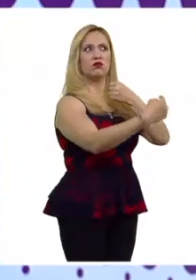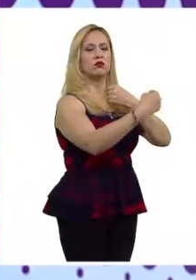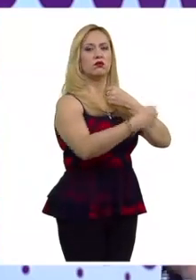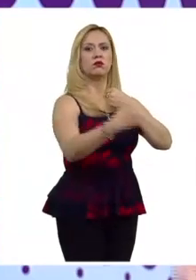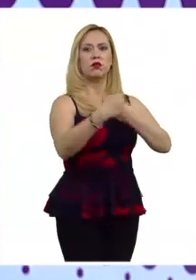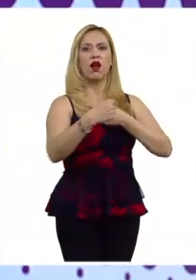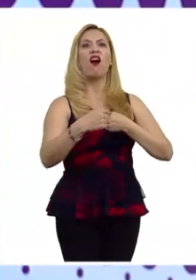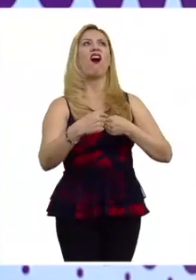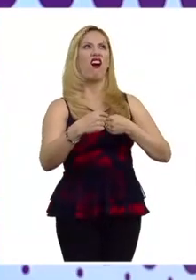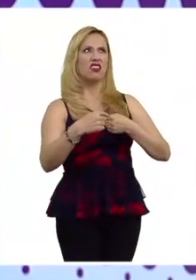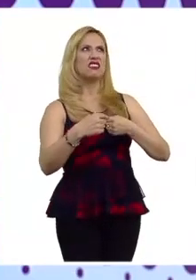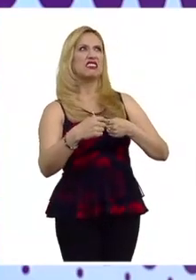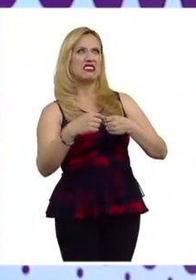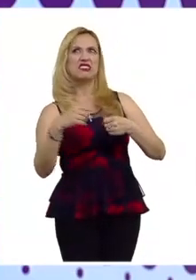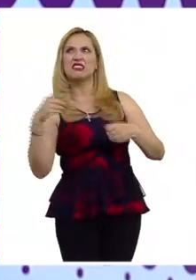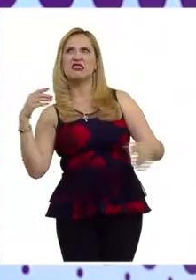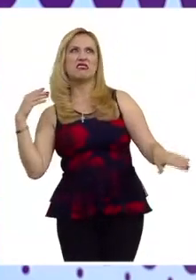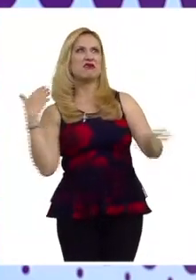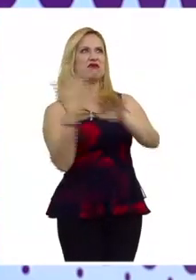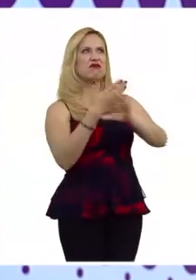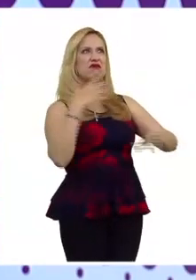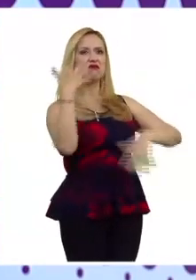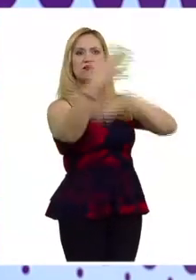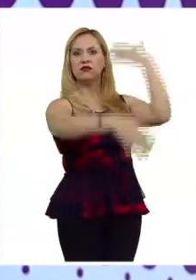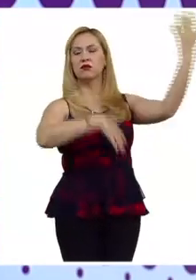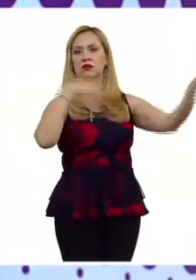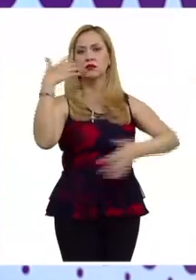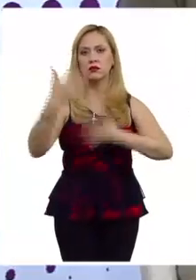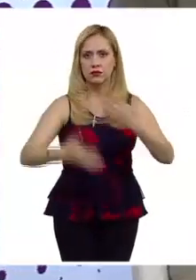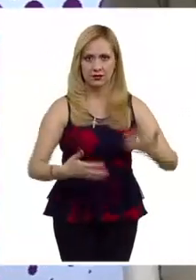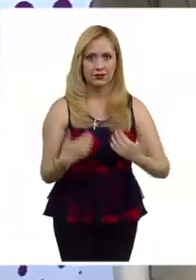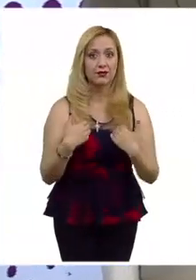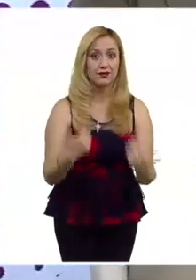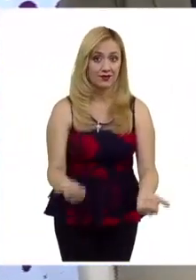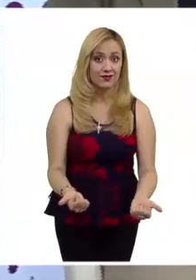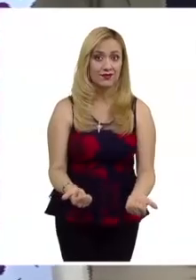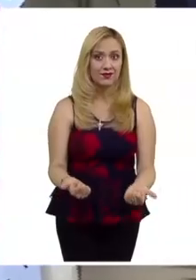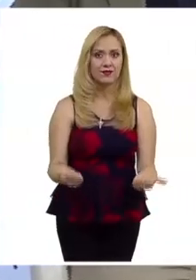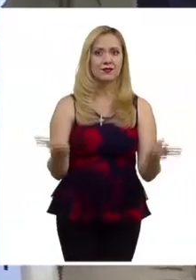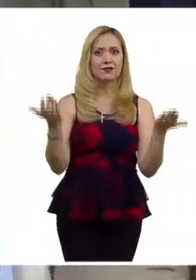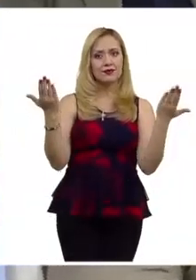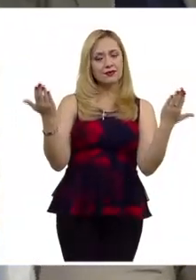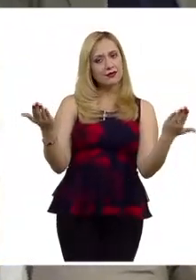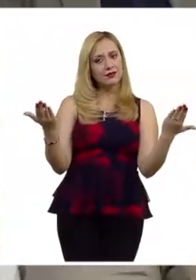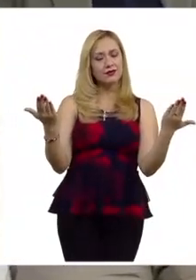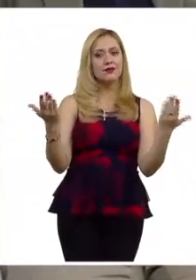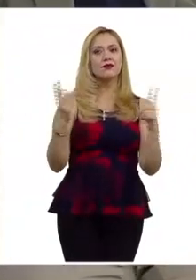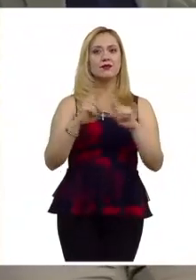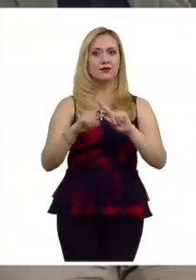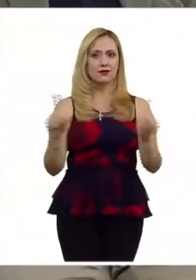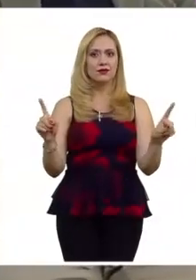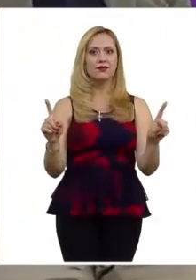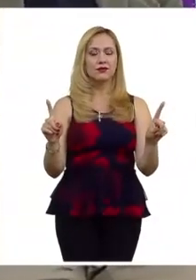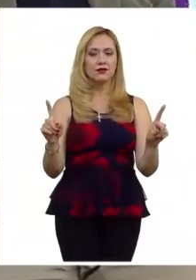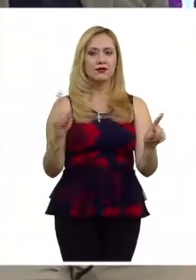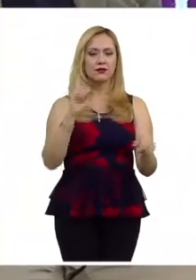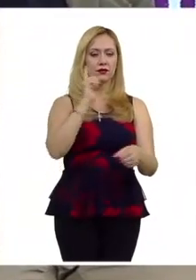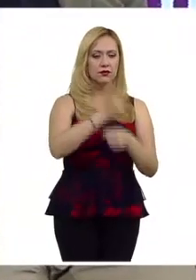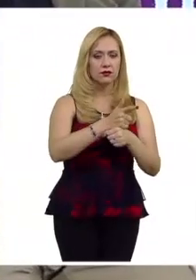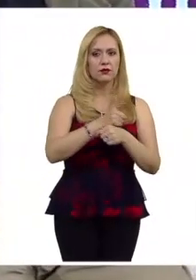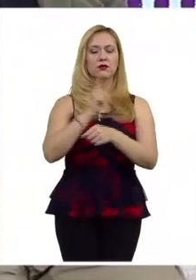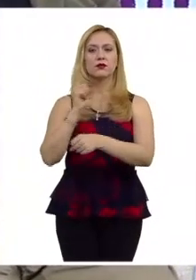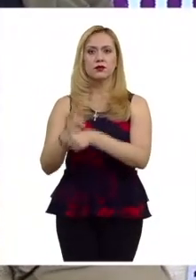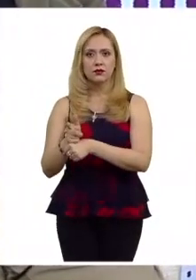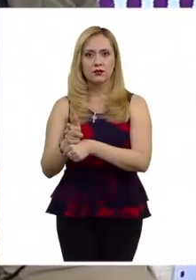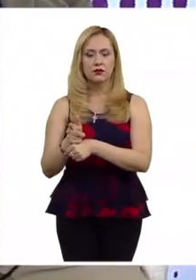identidad vejatoria hacia ese grupo ya será muy como decíamos al contexto al caso concreto donde vamos a poder estar identificándolo